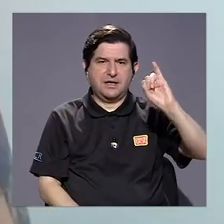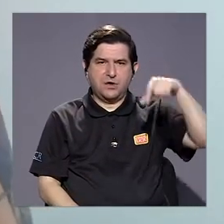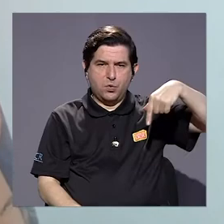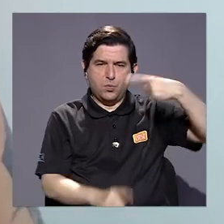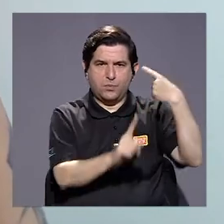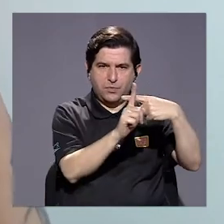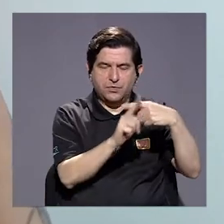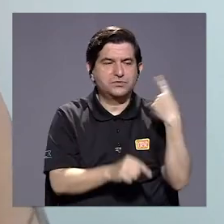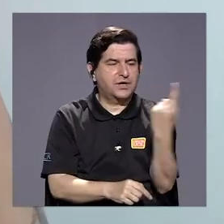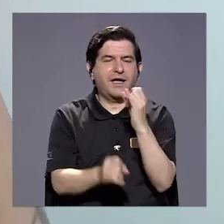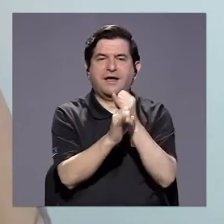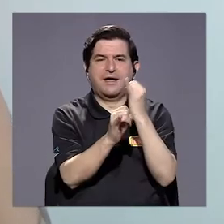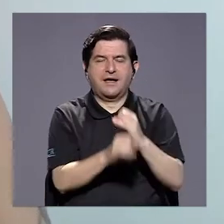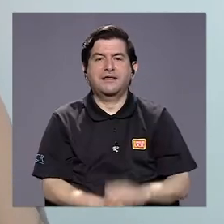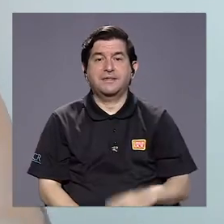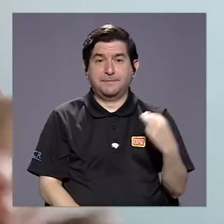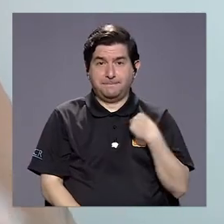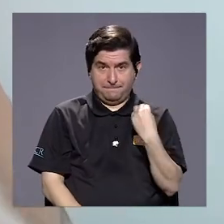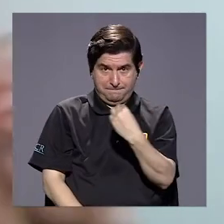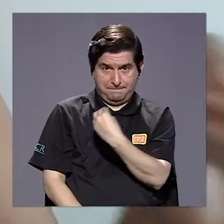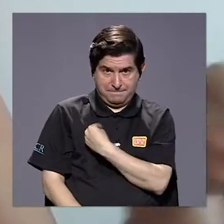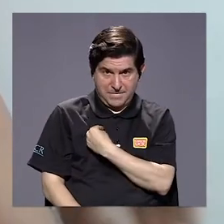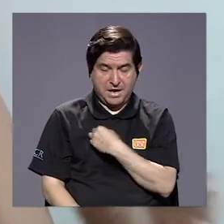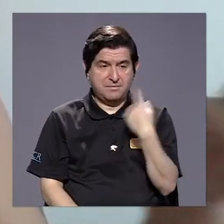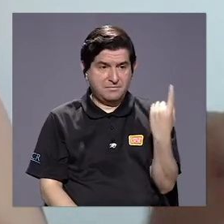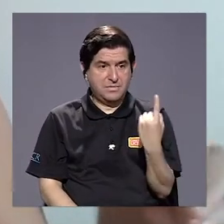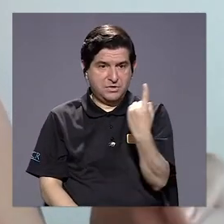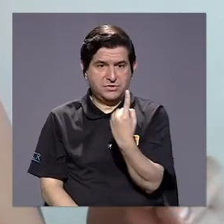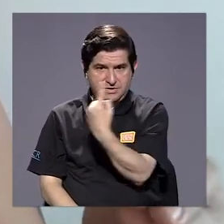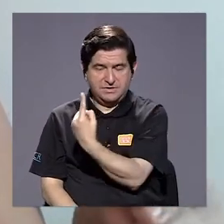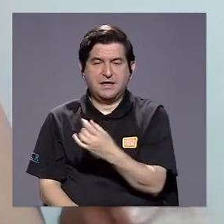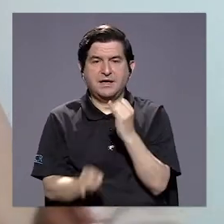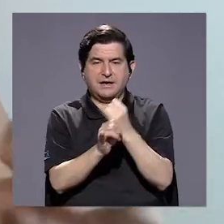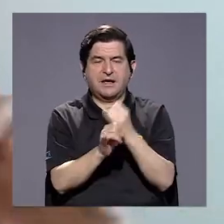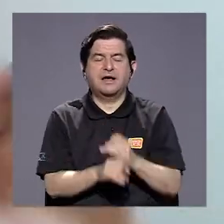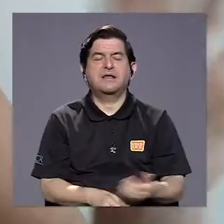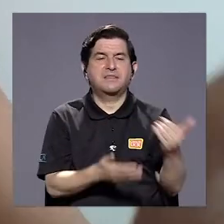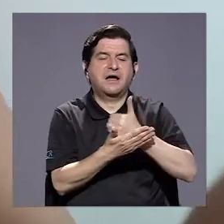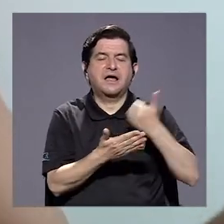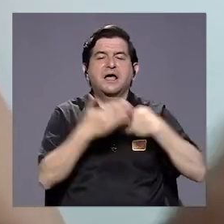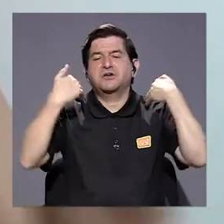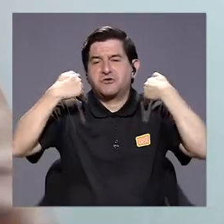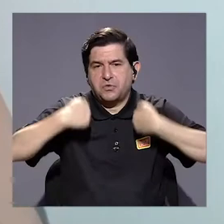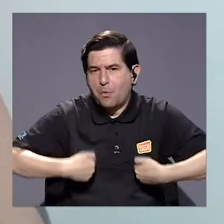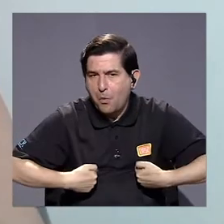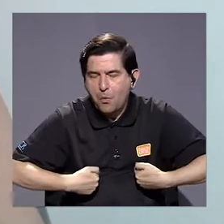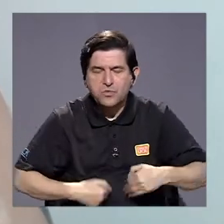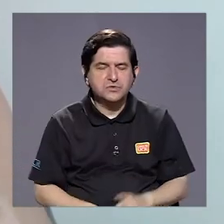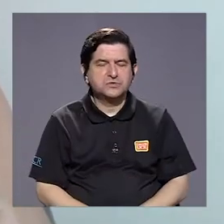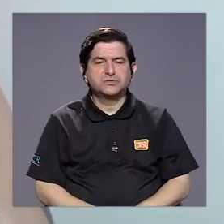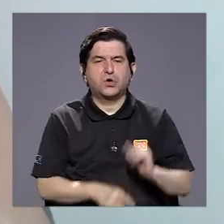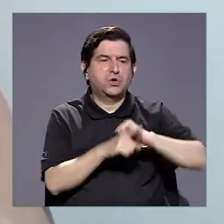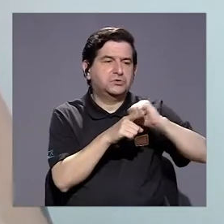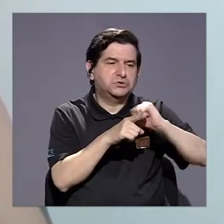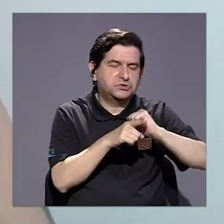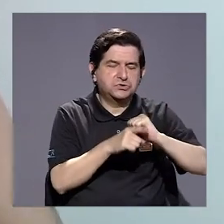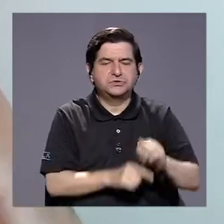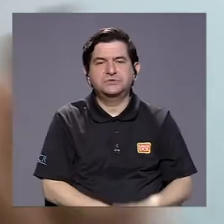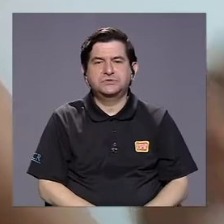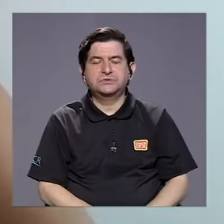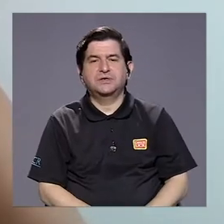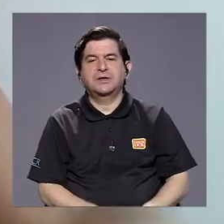institución y que están compuestas por integrantes en cada institución, por ejemplo, de recursos humanos, de